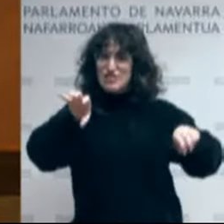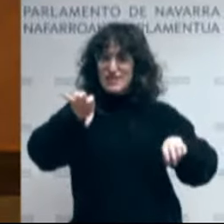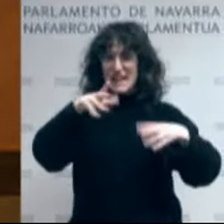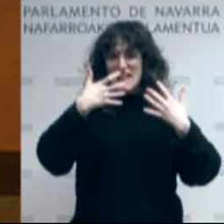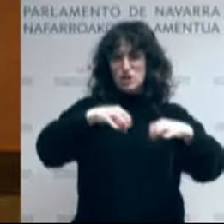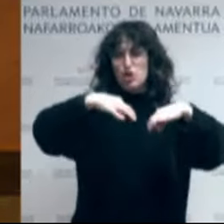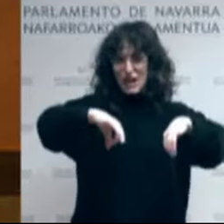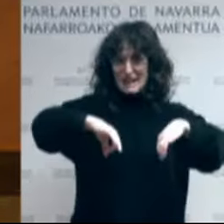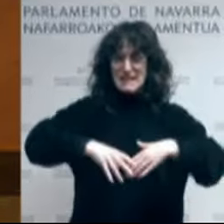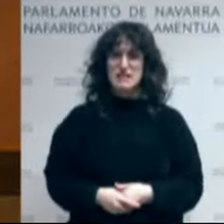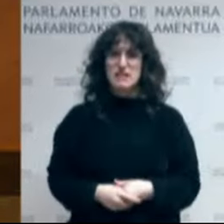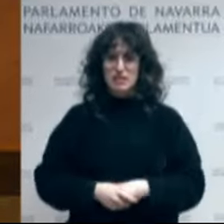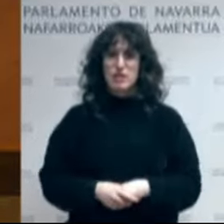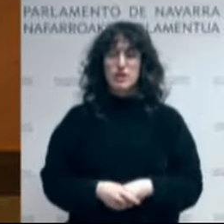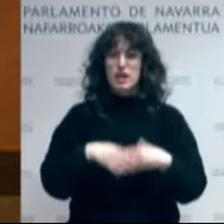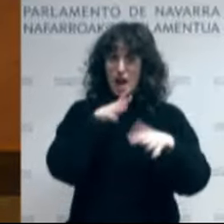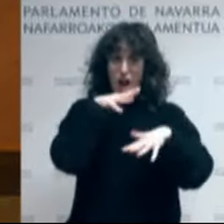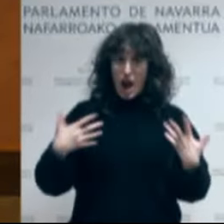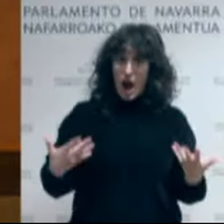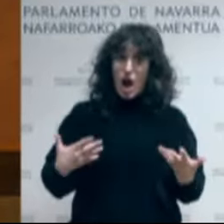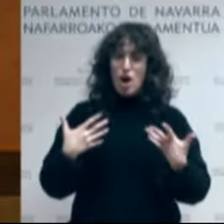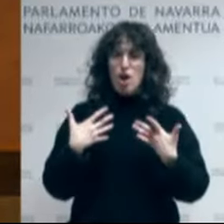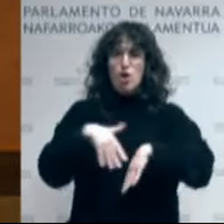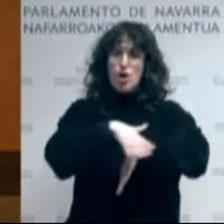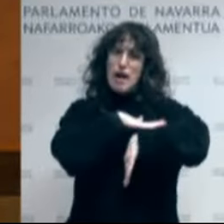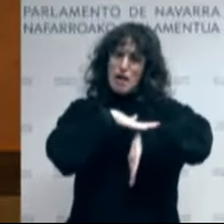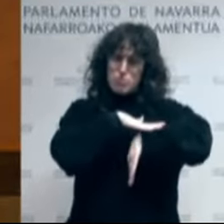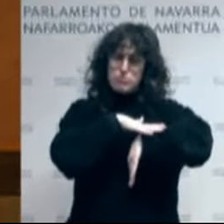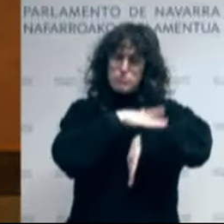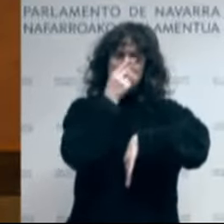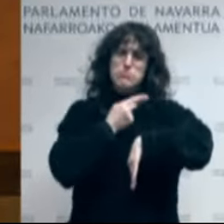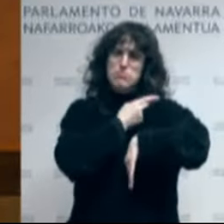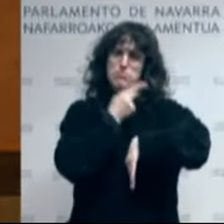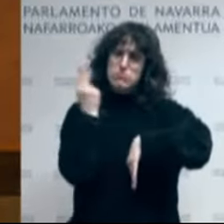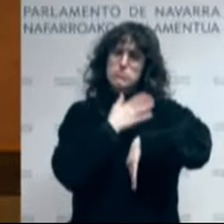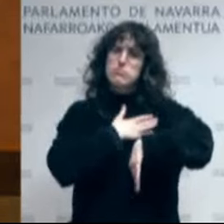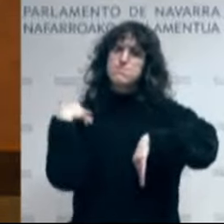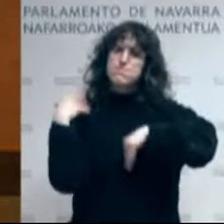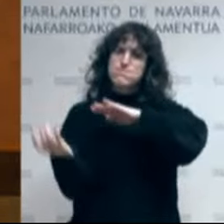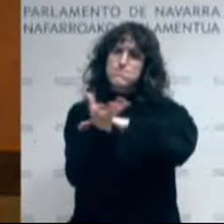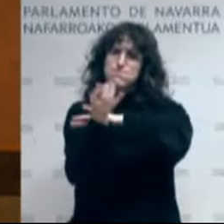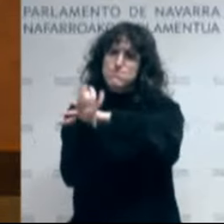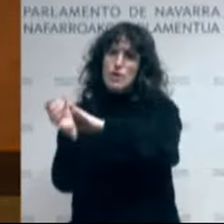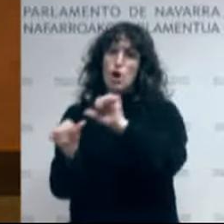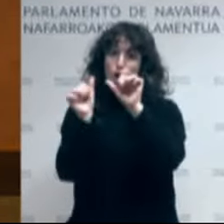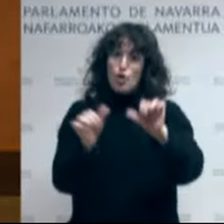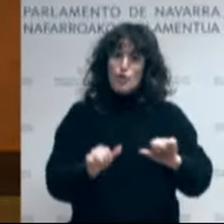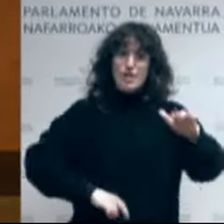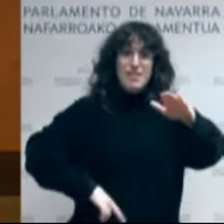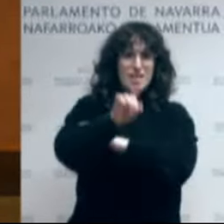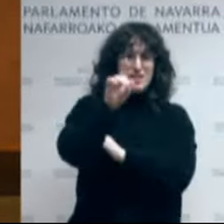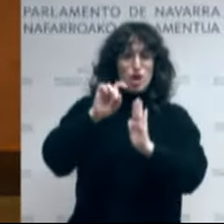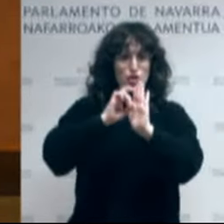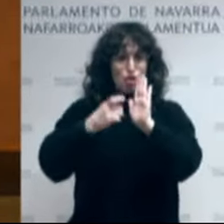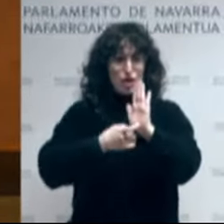gobernuak kompromisoa hartu du toki administrazioari buruzko forulegea garatzeko mekanismoak